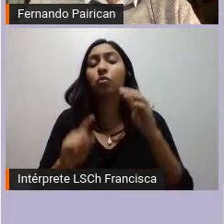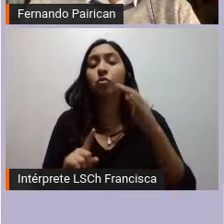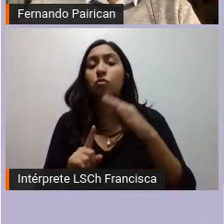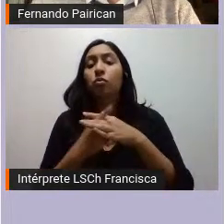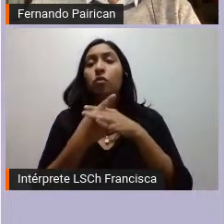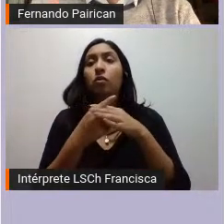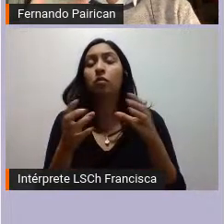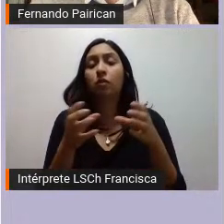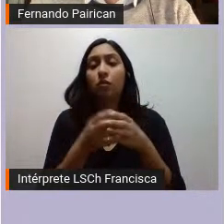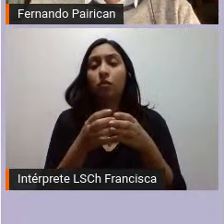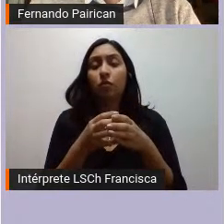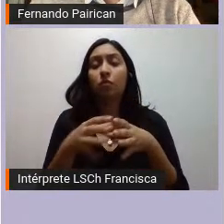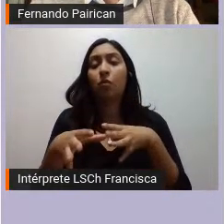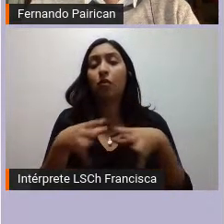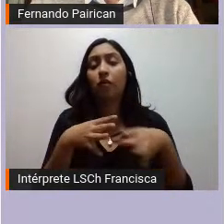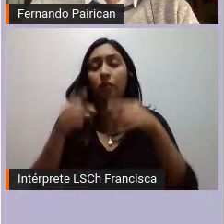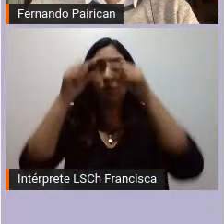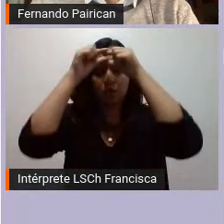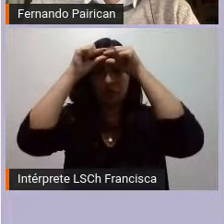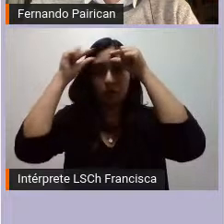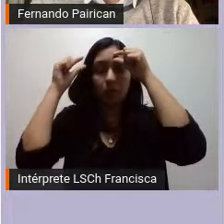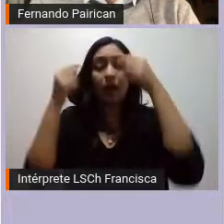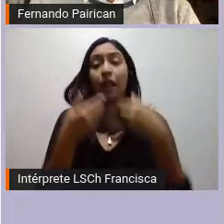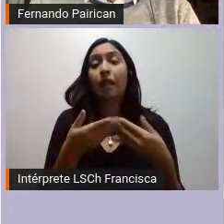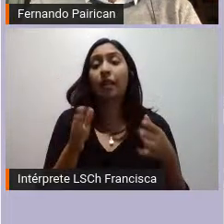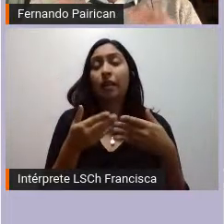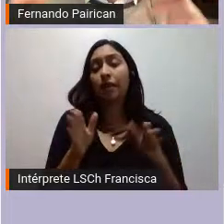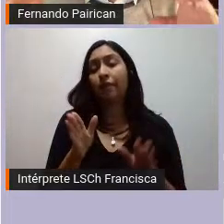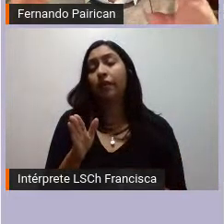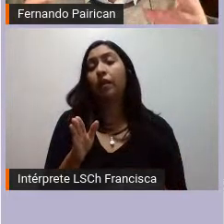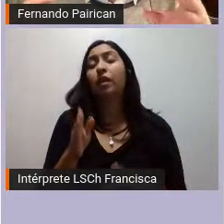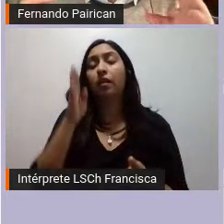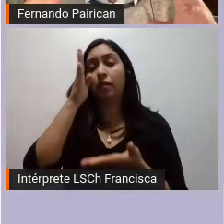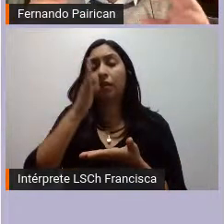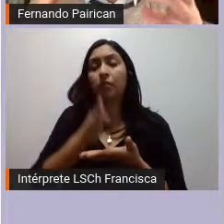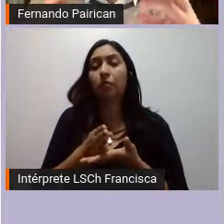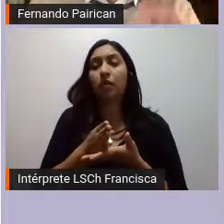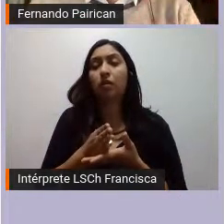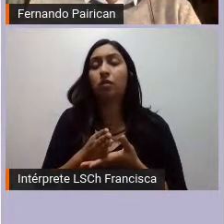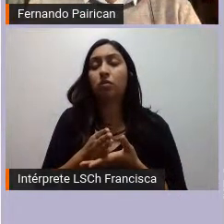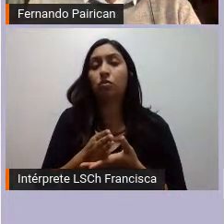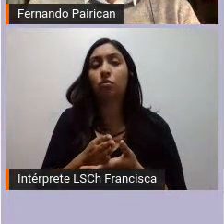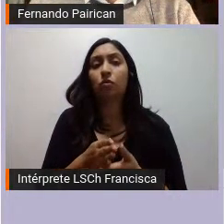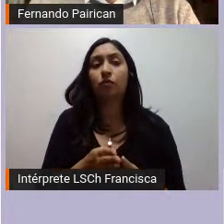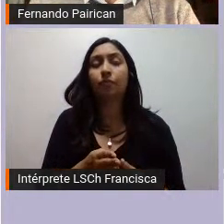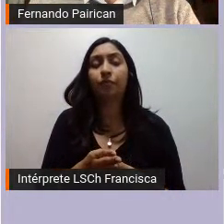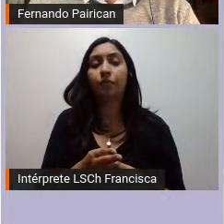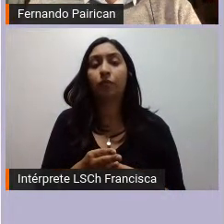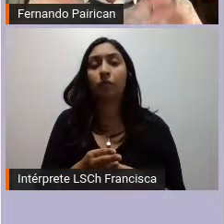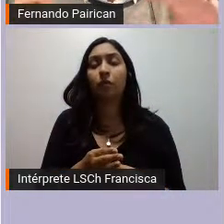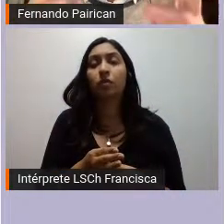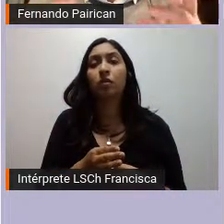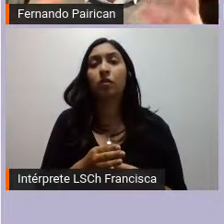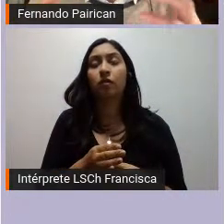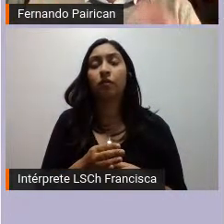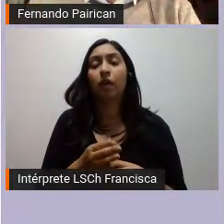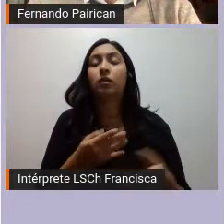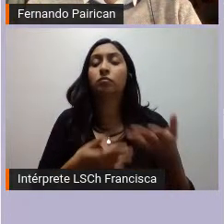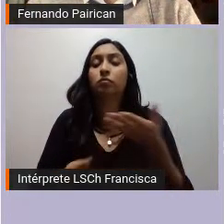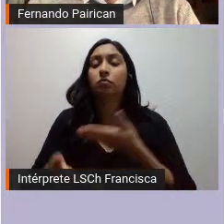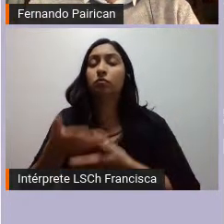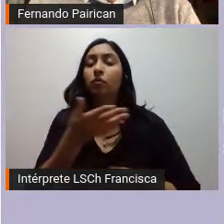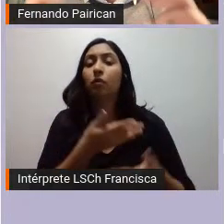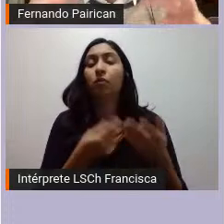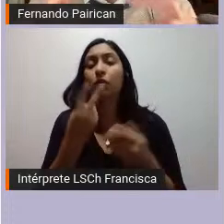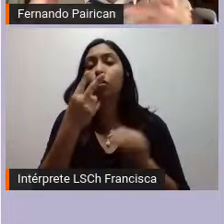mapuche que plantea la libre determinación como una de las aspiraciones. Por lo tanto, van coincidiendo o van conviviendo dos formas